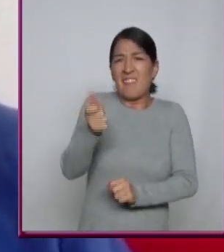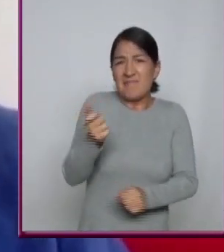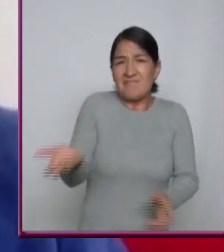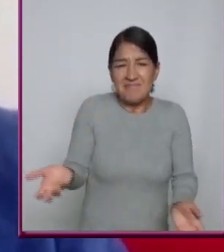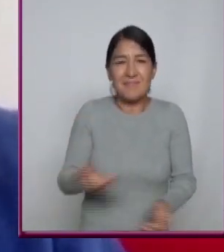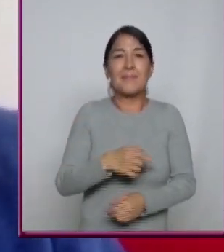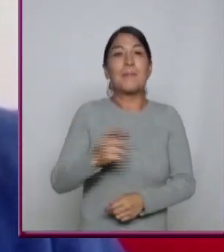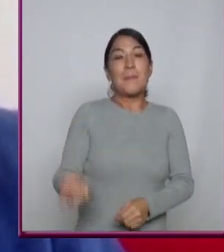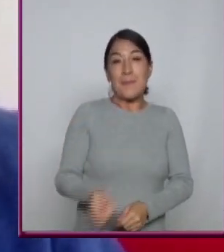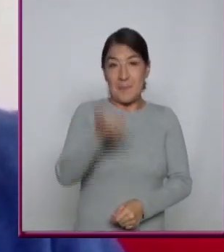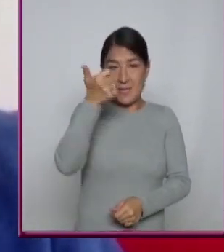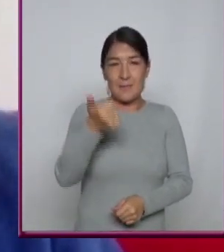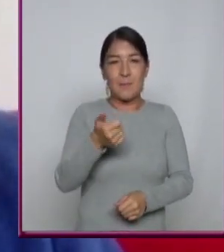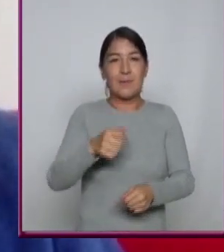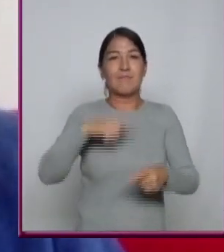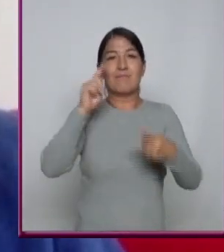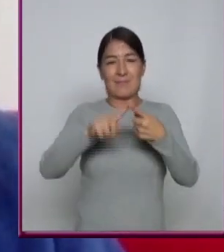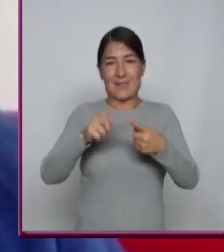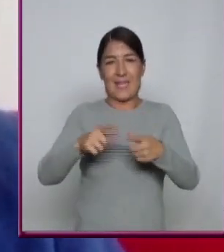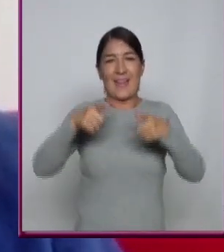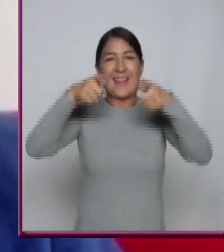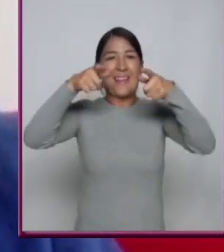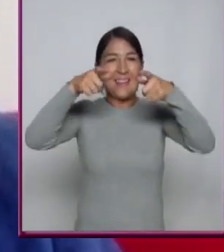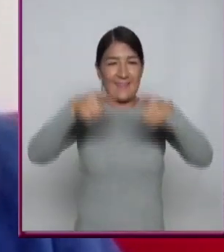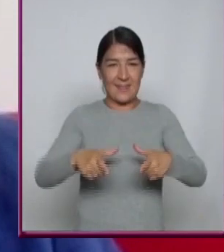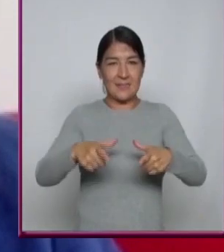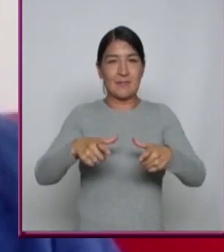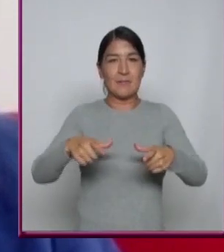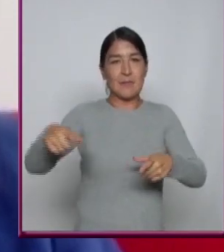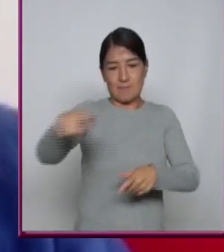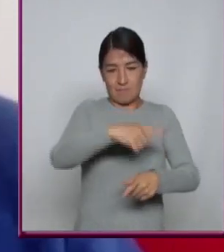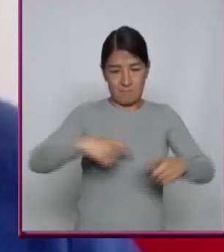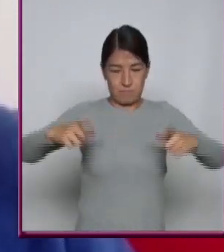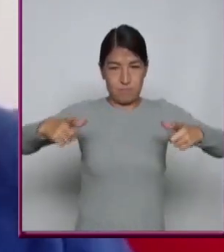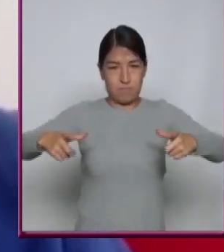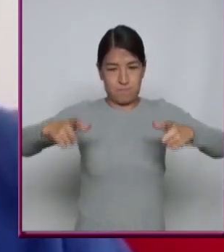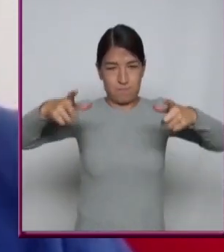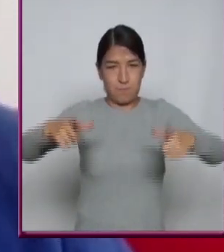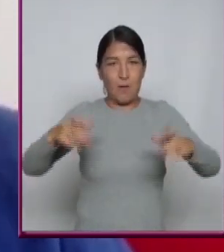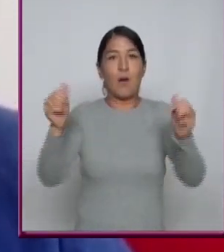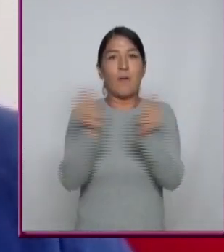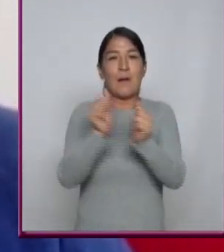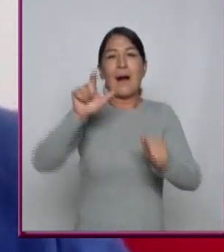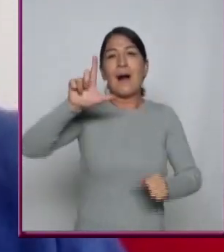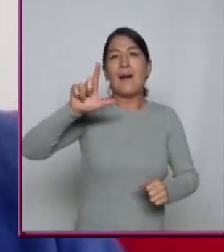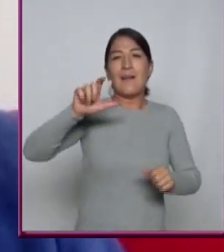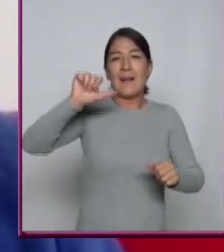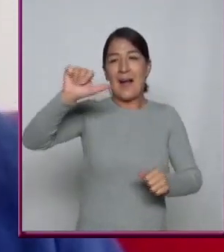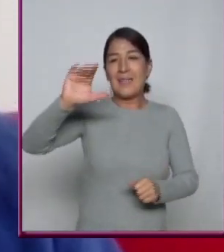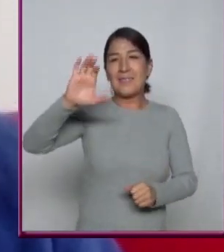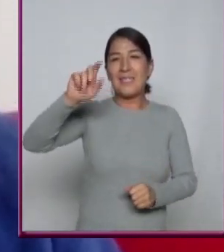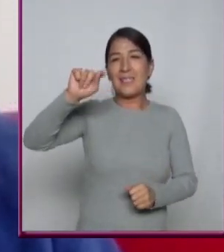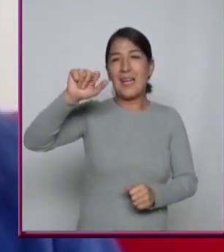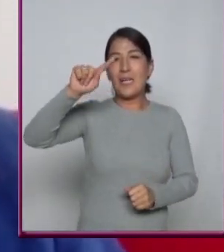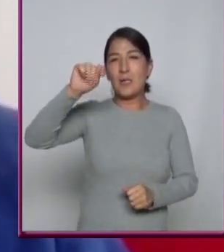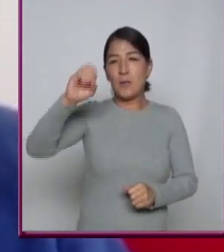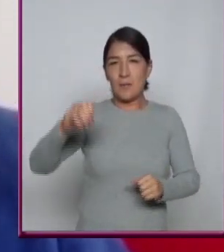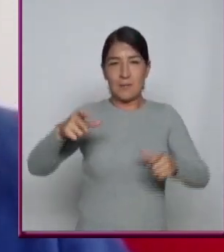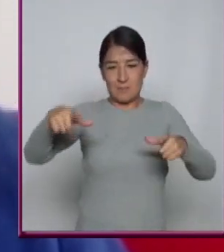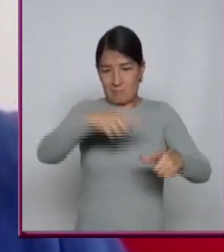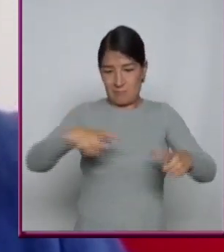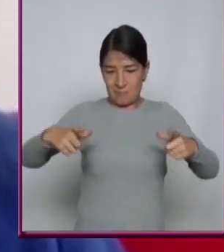Primero fue el disco de pasta de vinilo El LP o acetato que también se le conoce, ¿no?